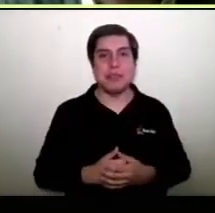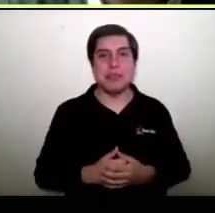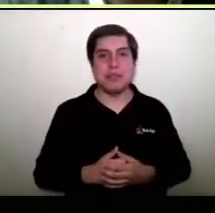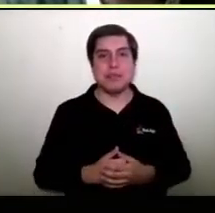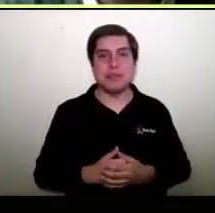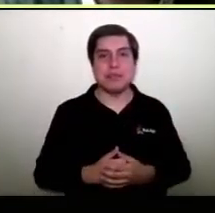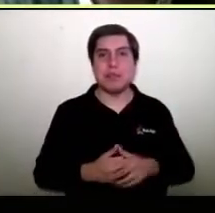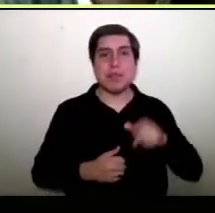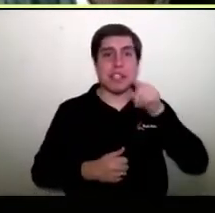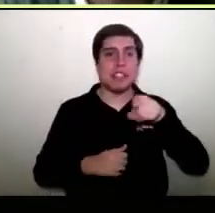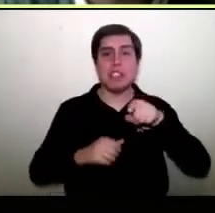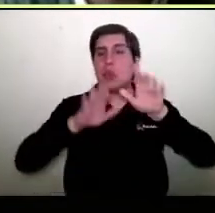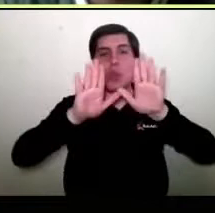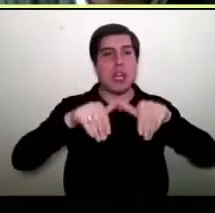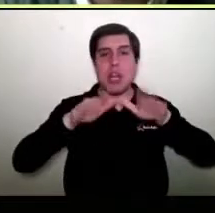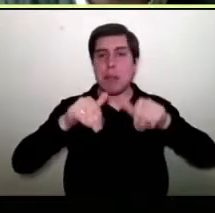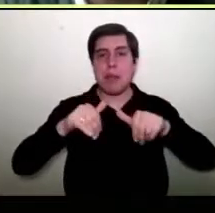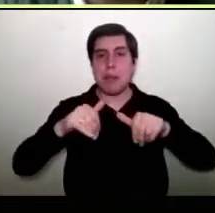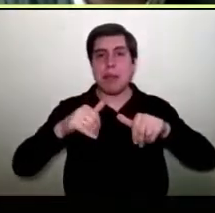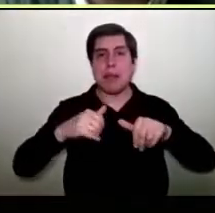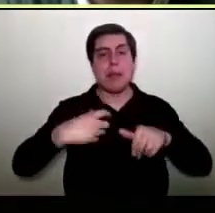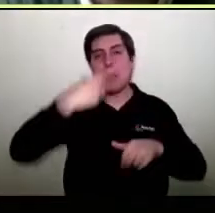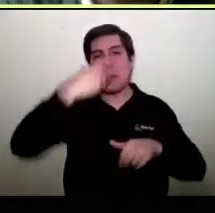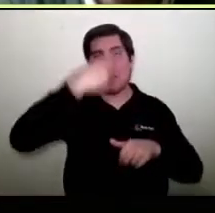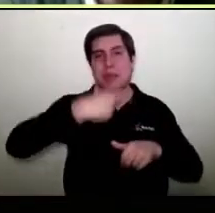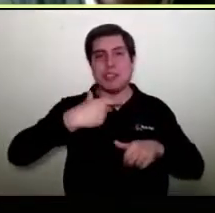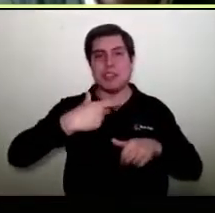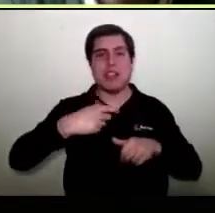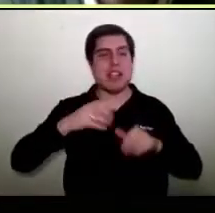siendo el mismo. Te ves distinto, pero sigues siendo el mismo.